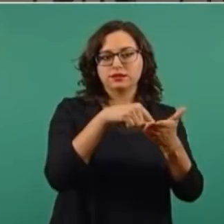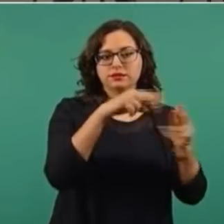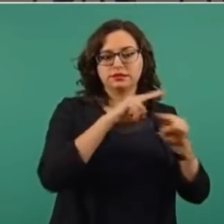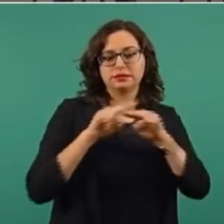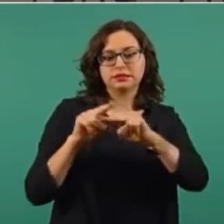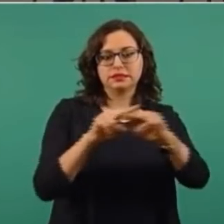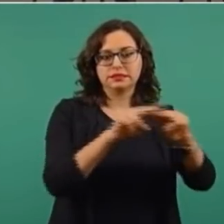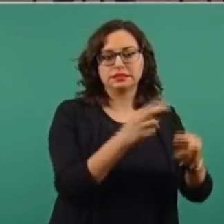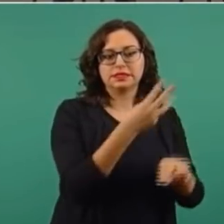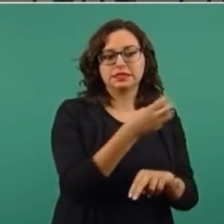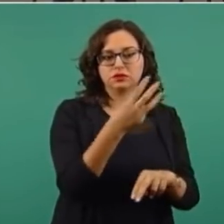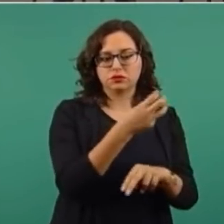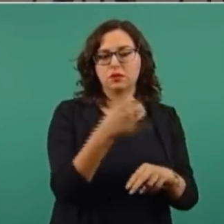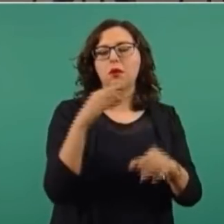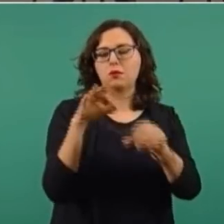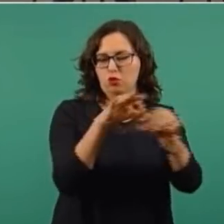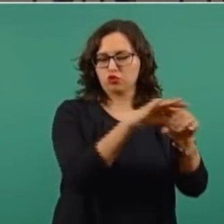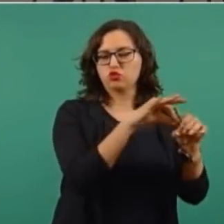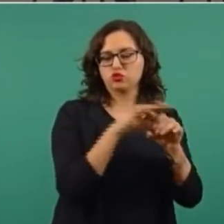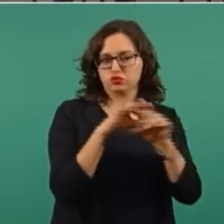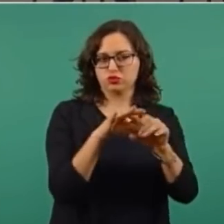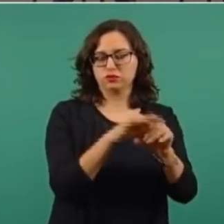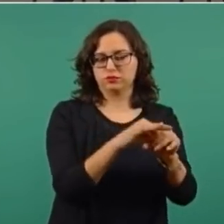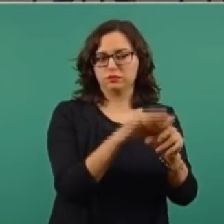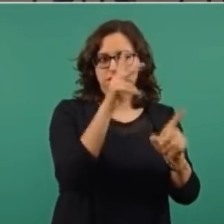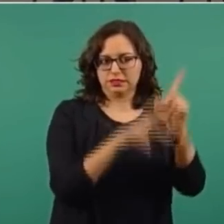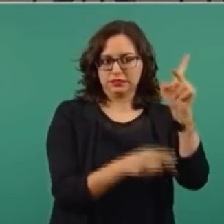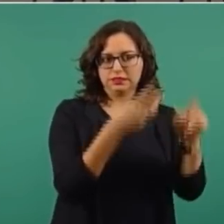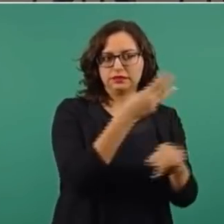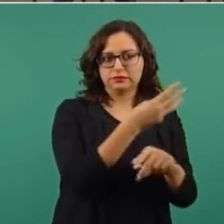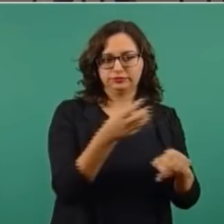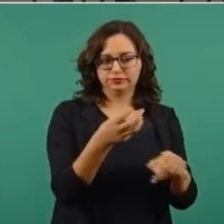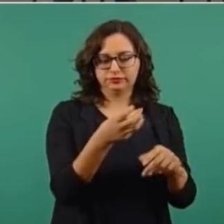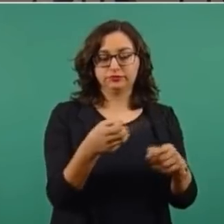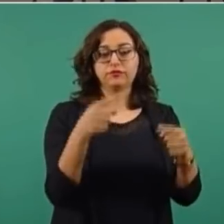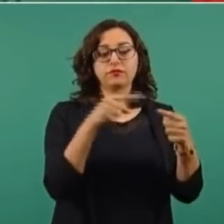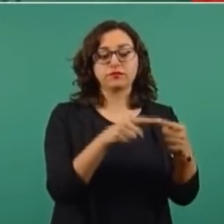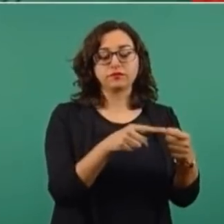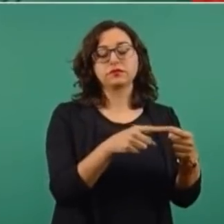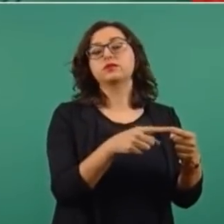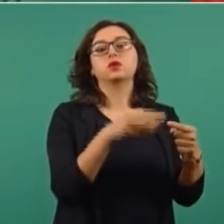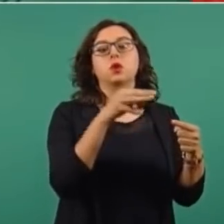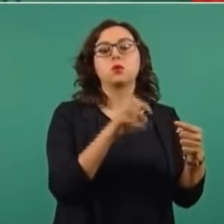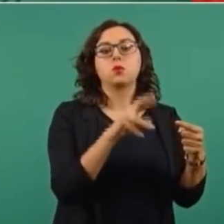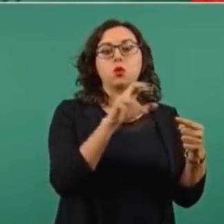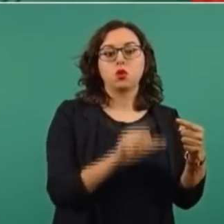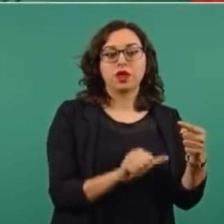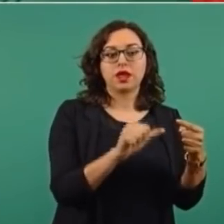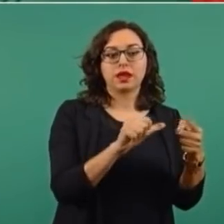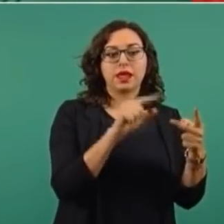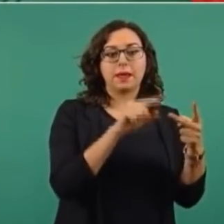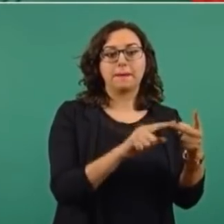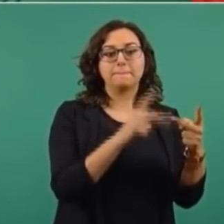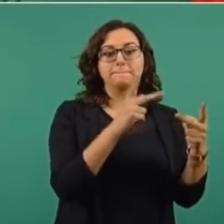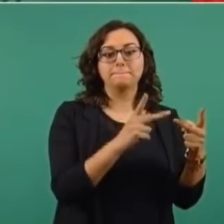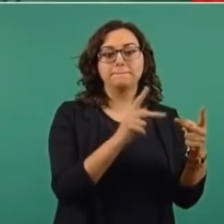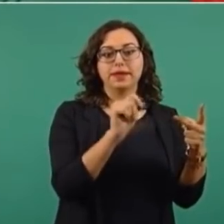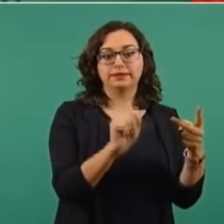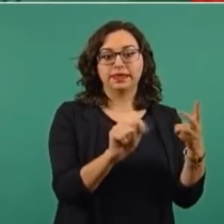Que con Morena, el PT y una parte del verde,